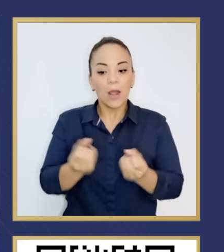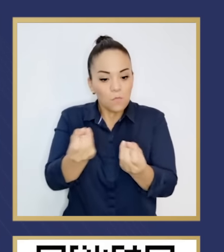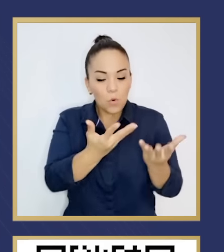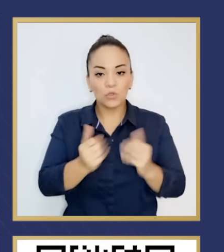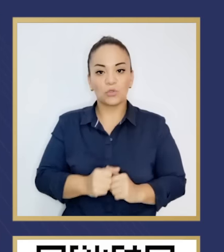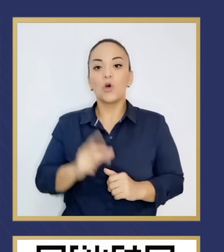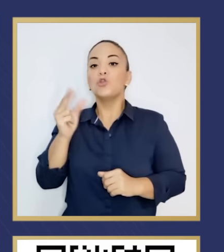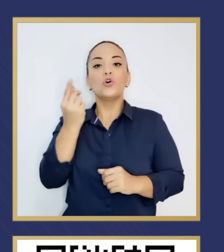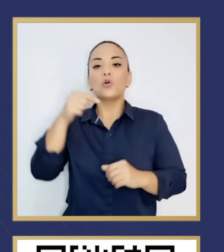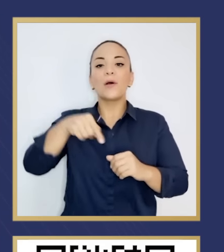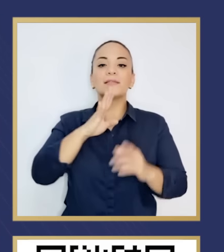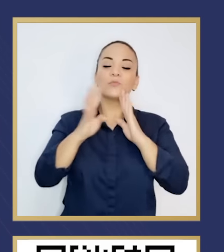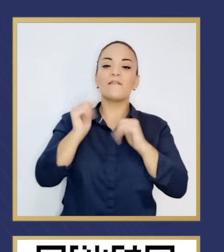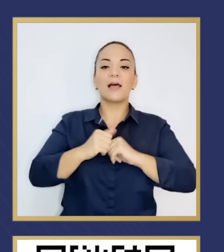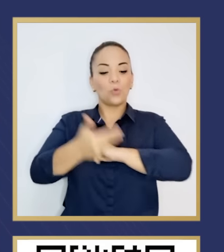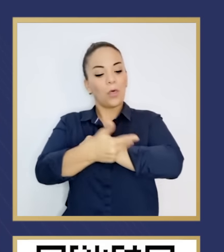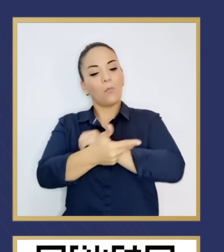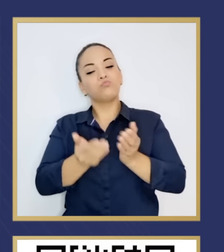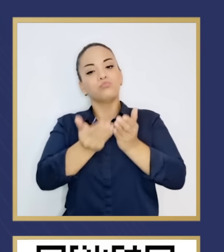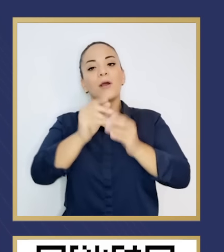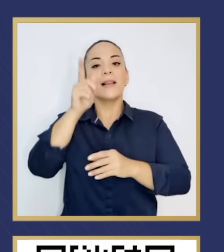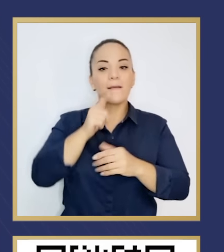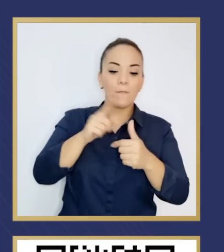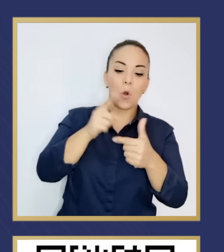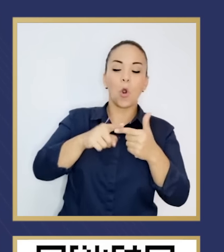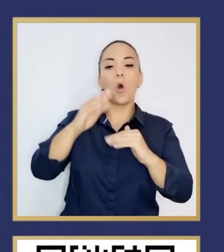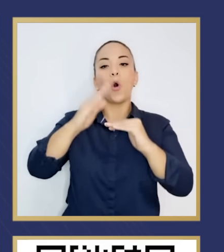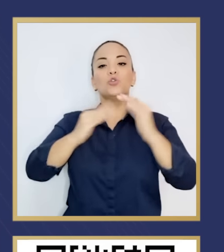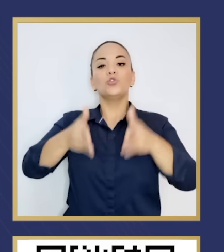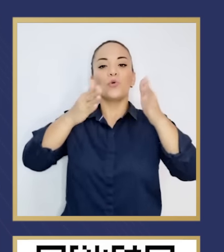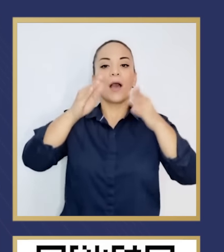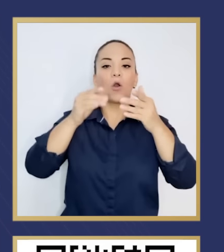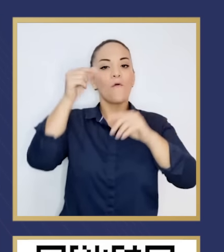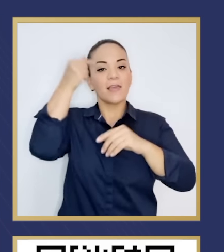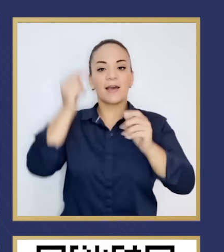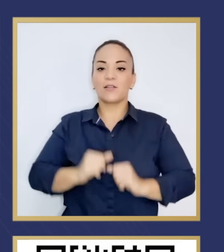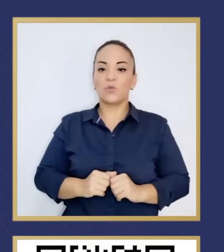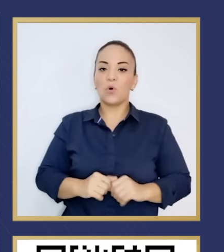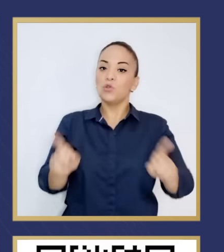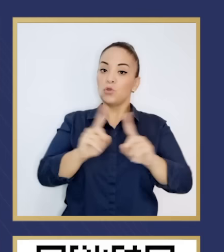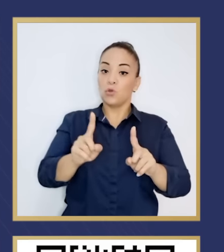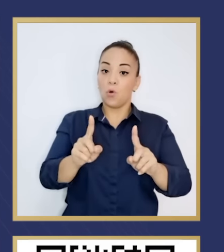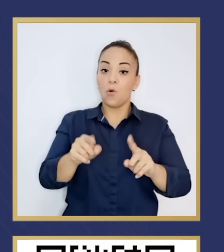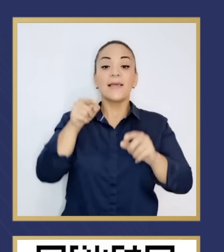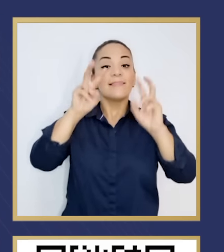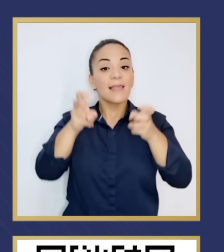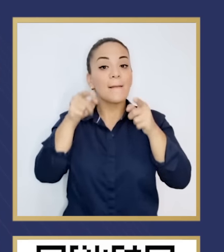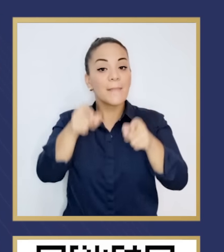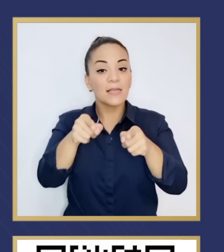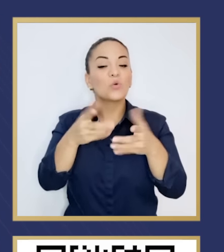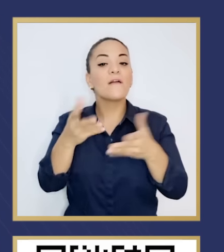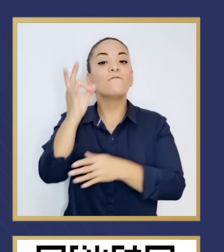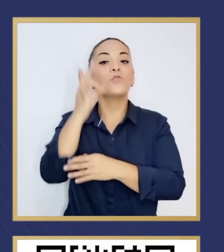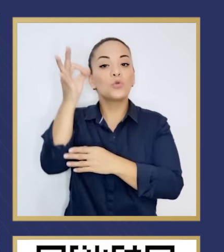de Ciudad Gobierno y la Marina de Limón. Se trata del futuro de sus hijos y sus nietos